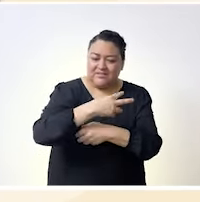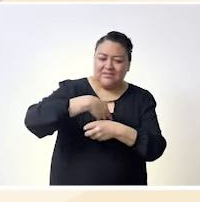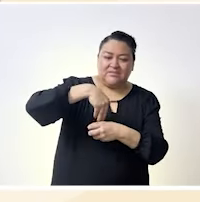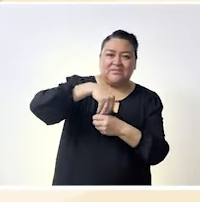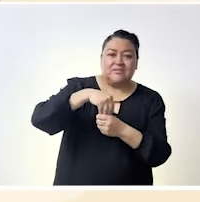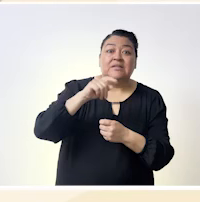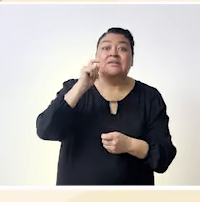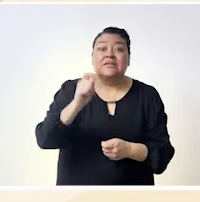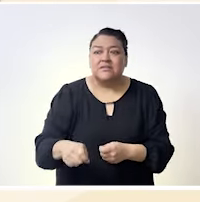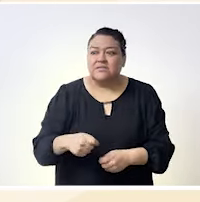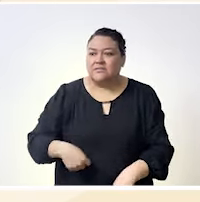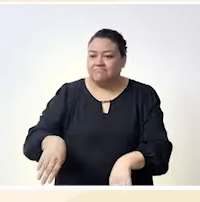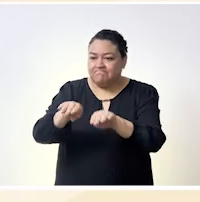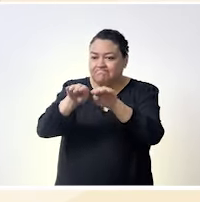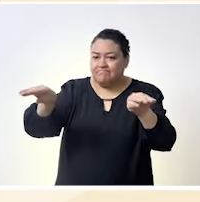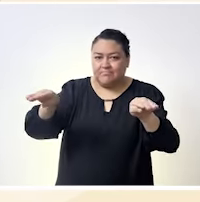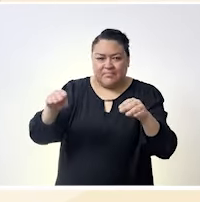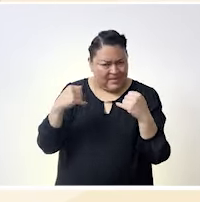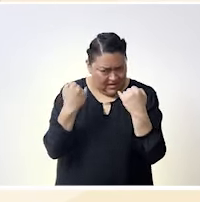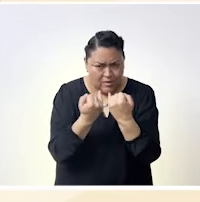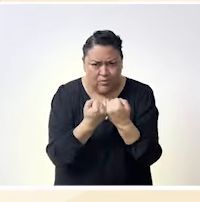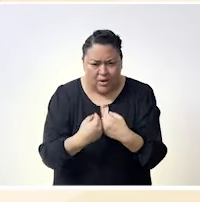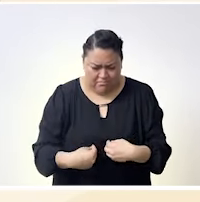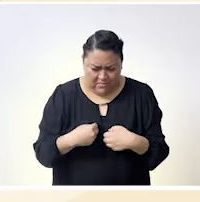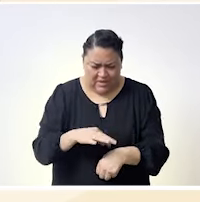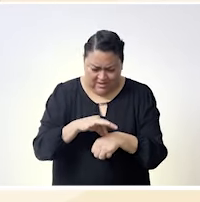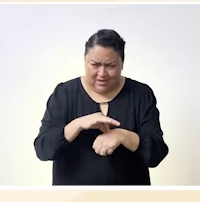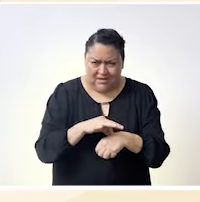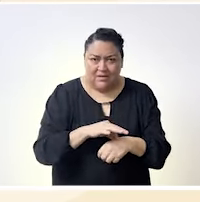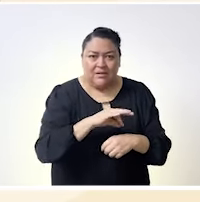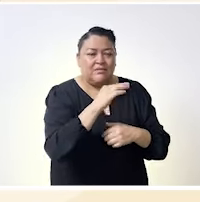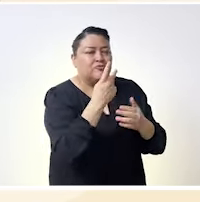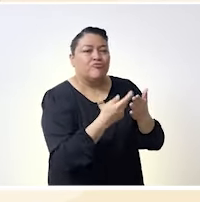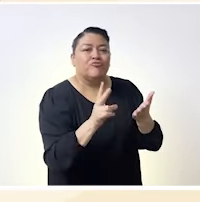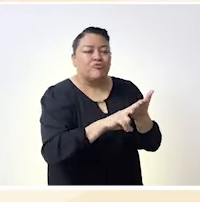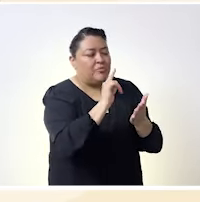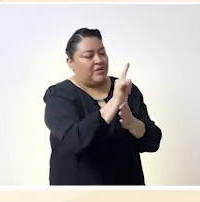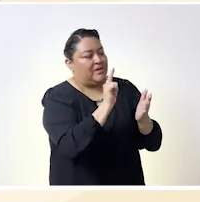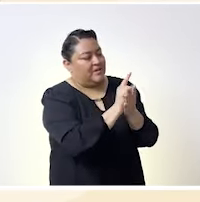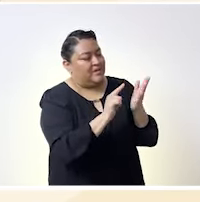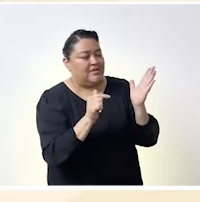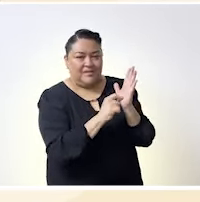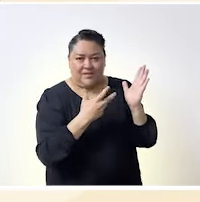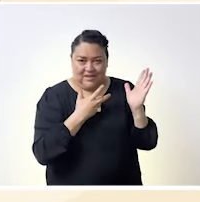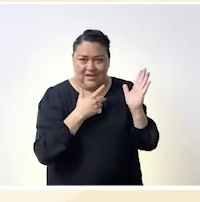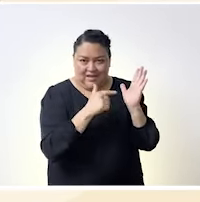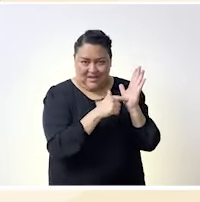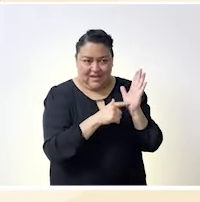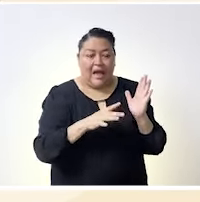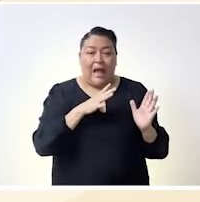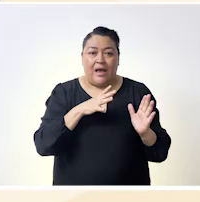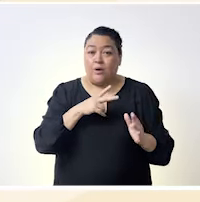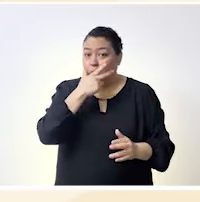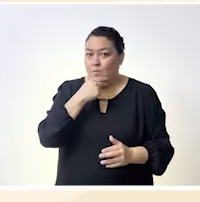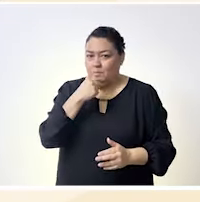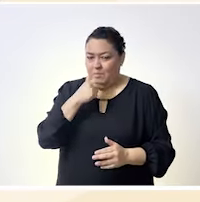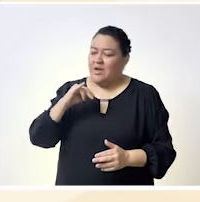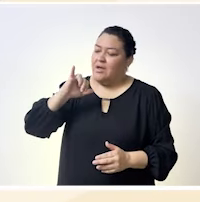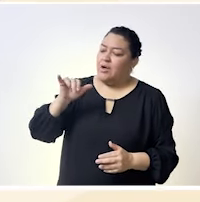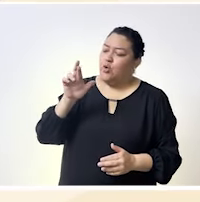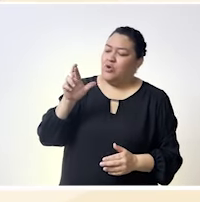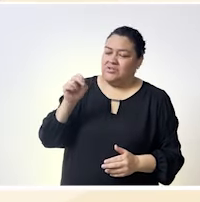donde la igualdad sea una realidad no solo en el papel como decimos hay un jurista